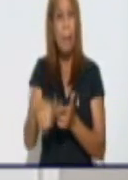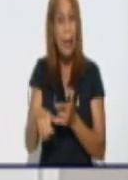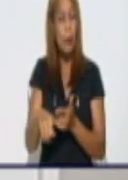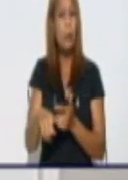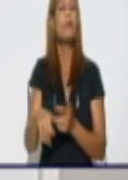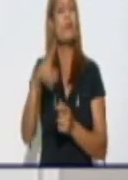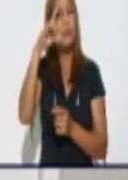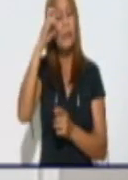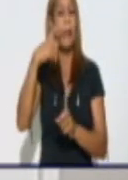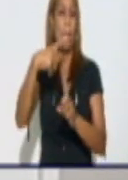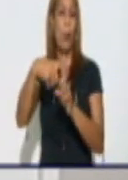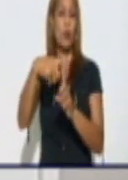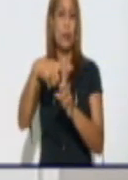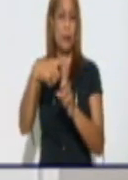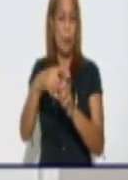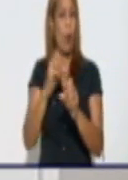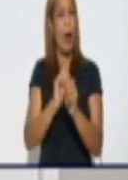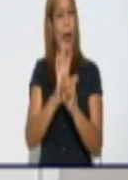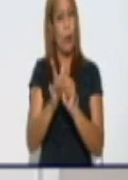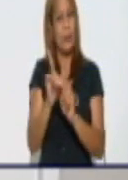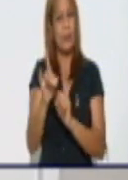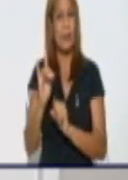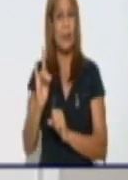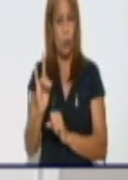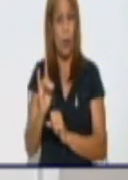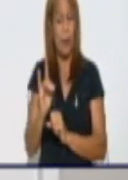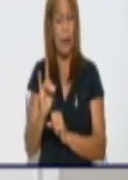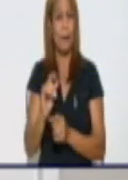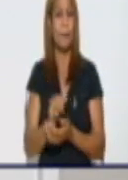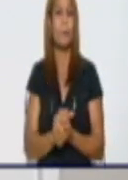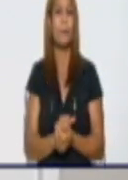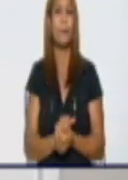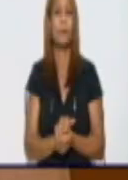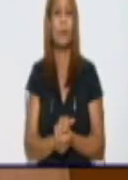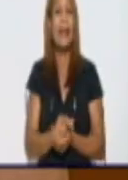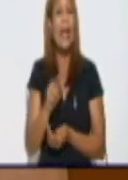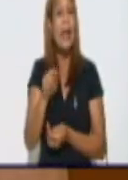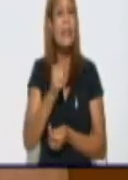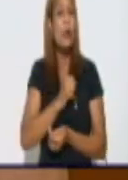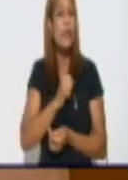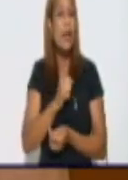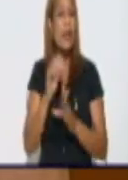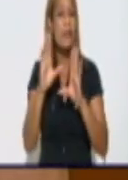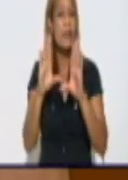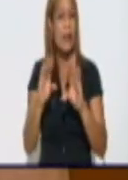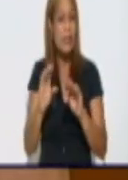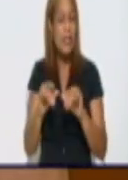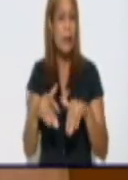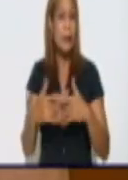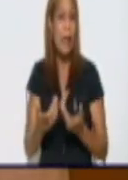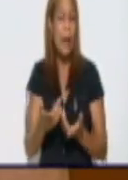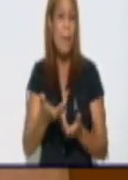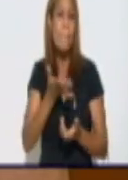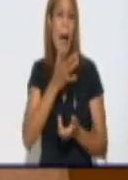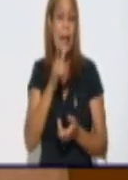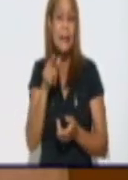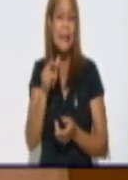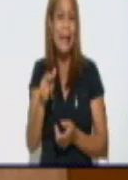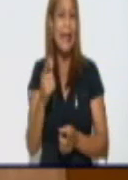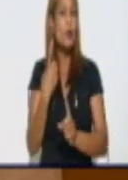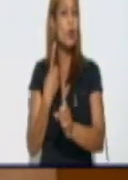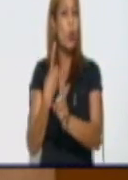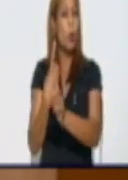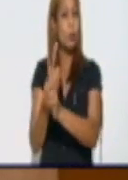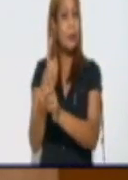58 casos son asintomáticos. Eso quiere decir probablemente que han sido contactos de los casos confirmados.